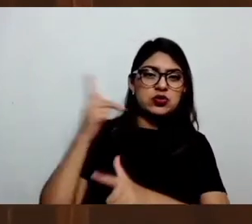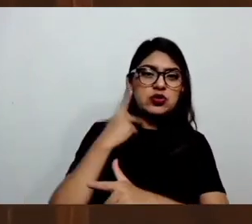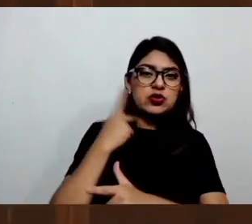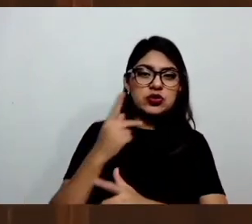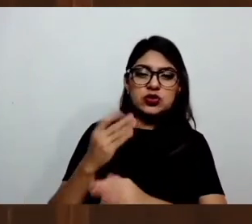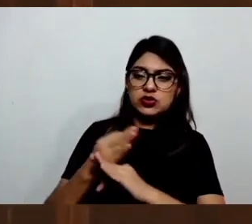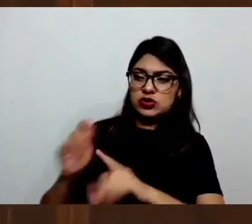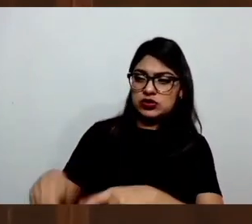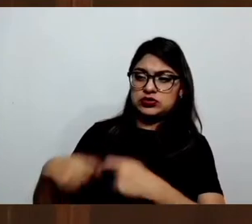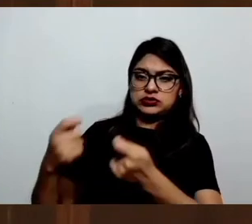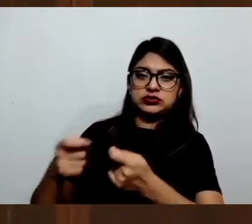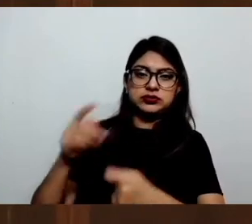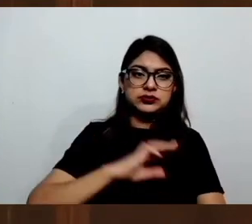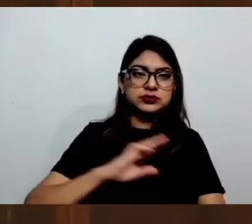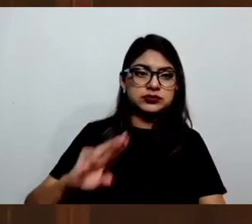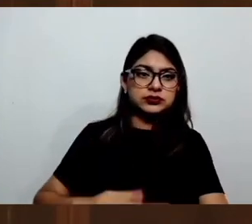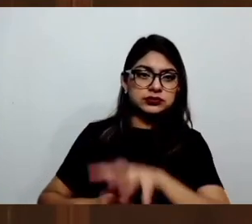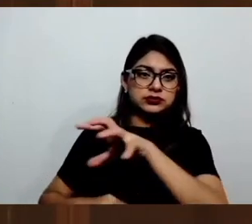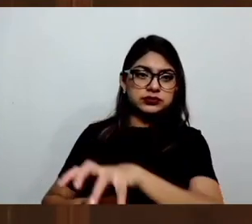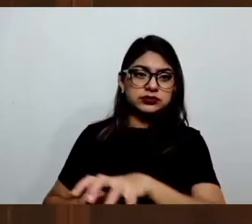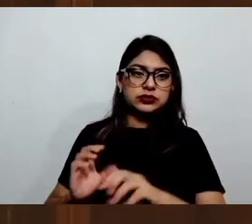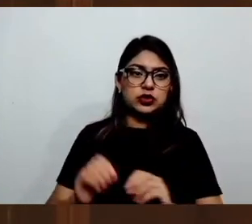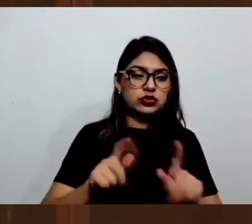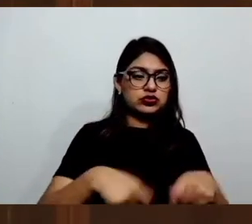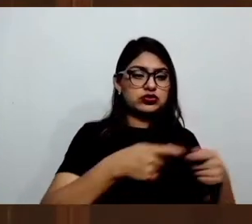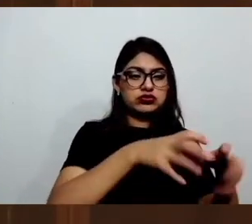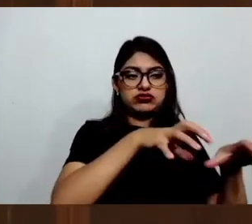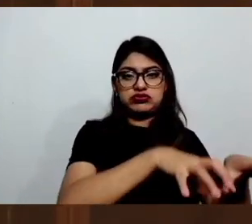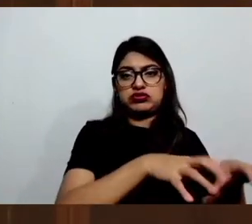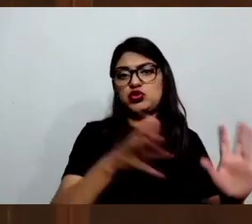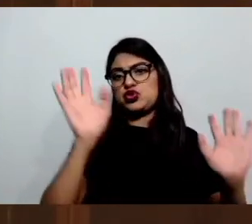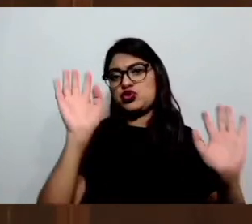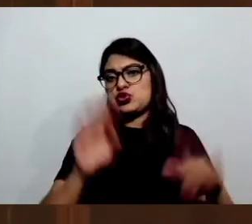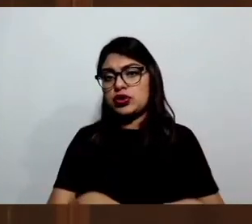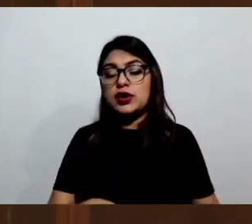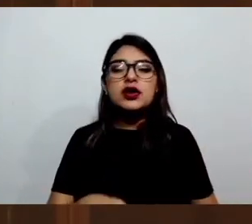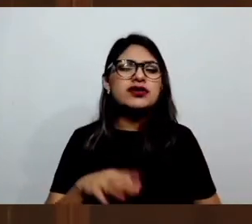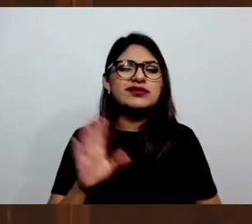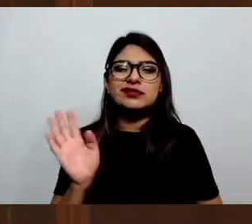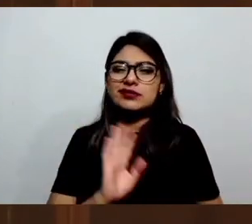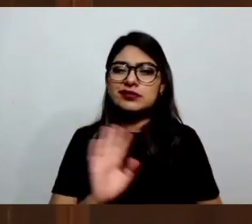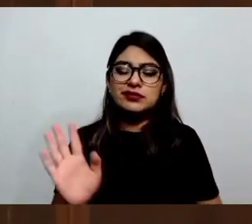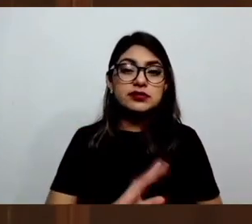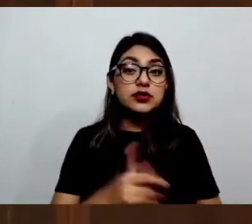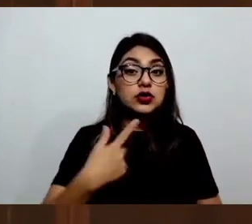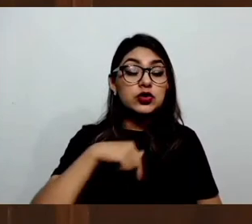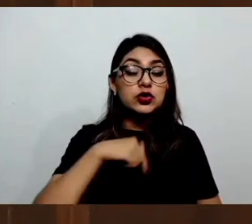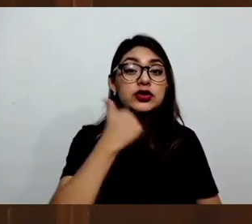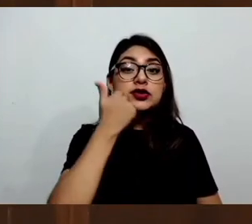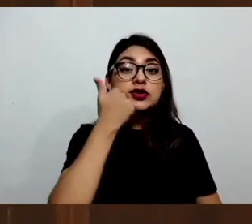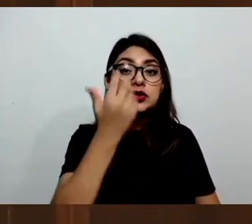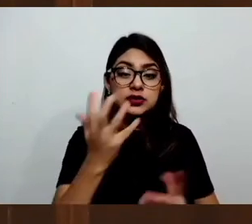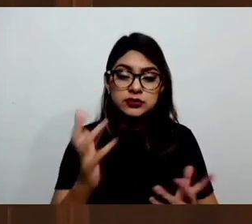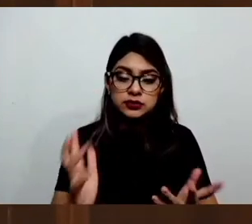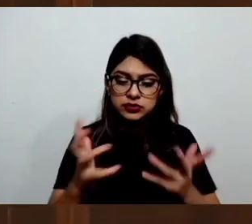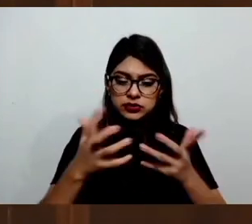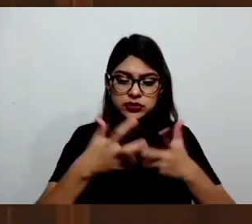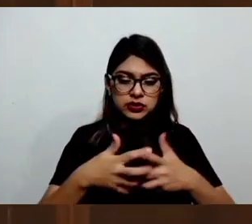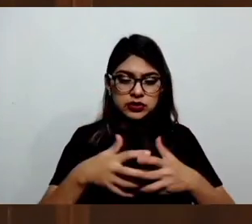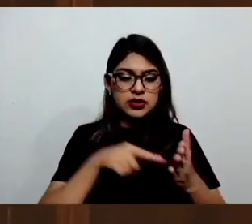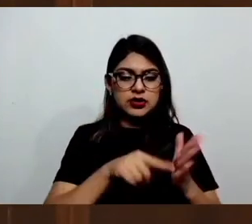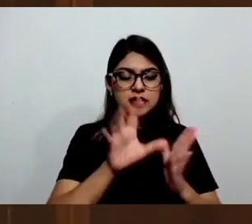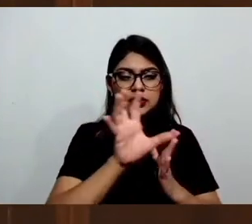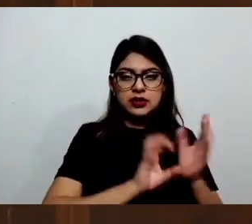Lo que nosotros queremos es ir construyendo un entramado constitucional que